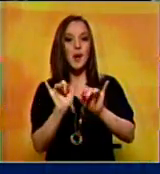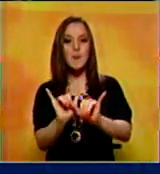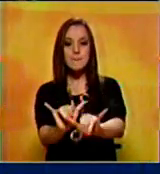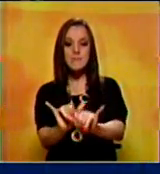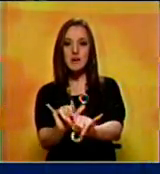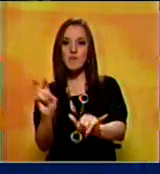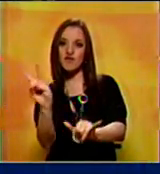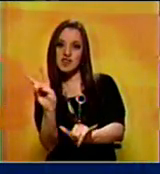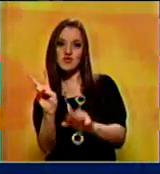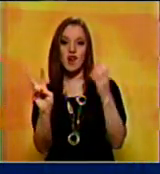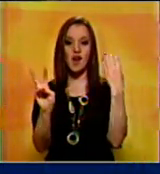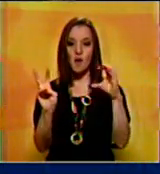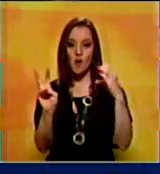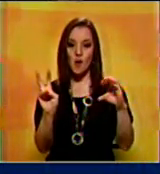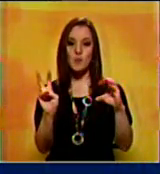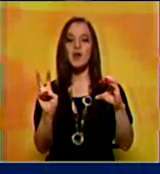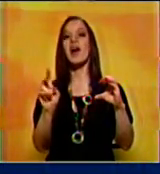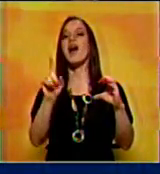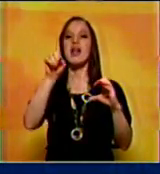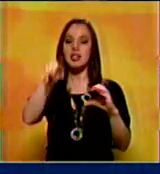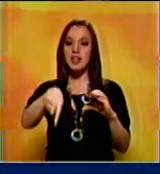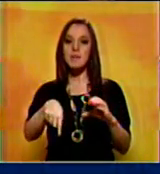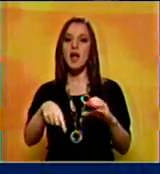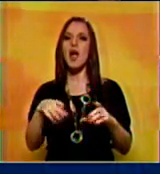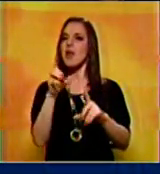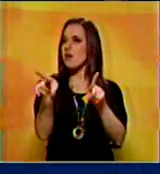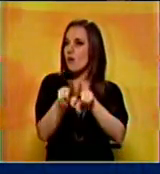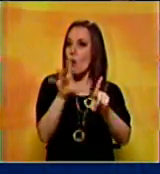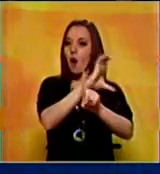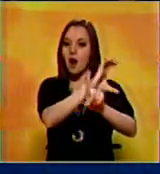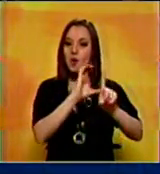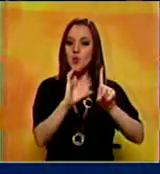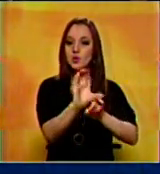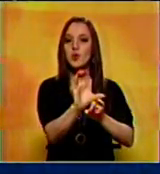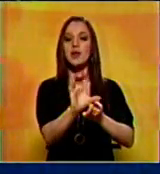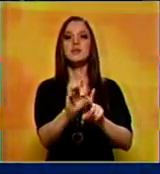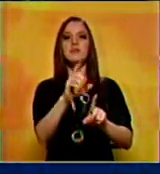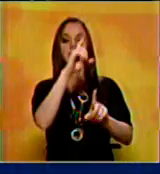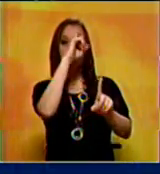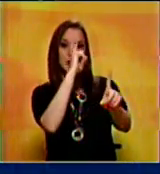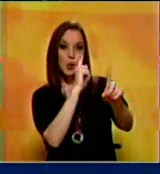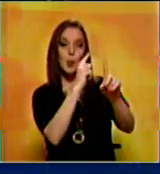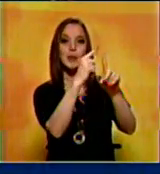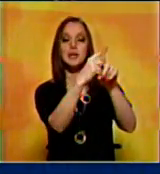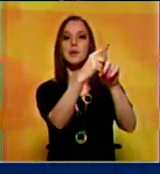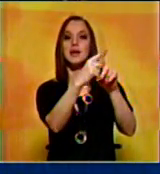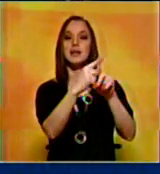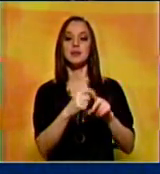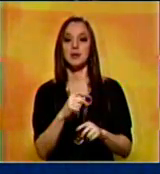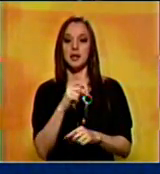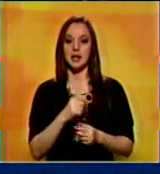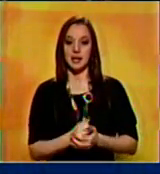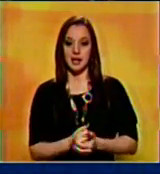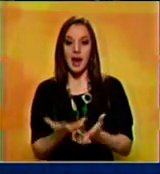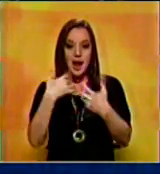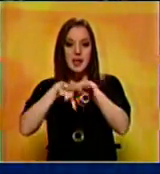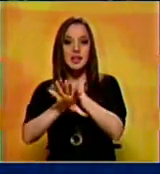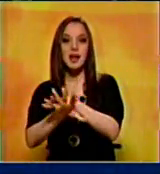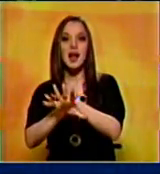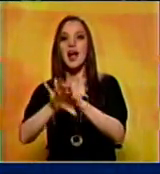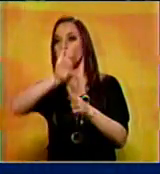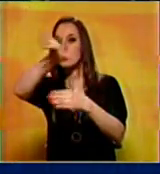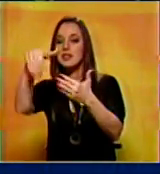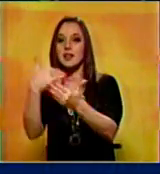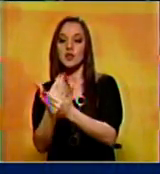y compartimos retos iguales para el desarrollo integral de nuestros países y de toda nuestra